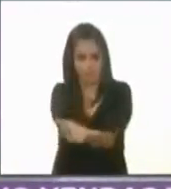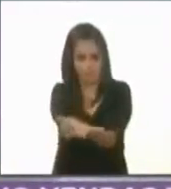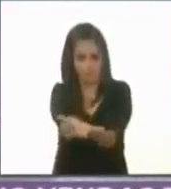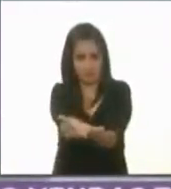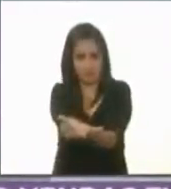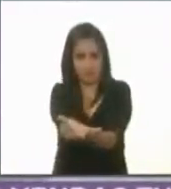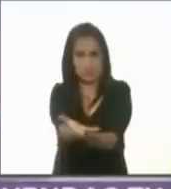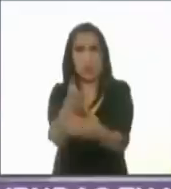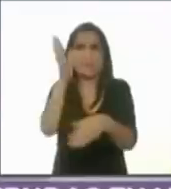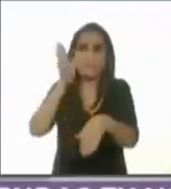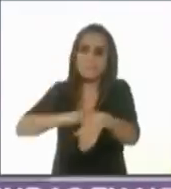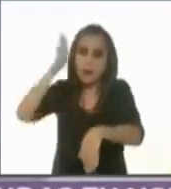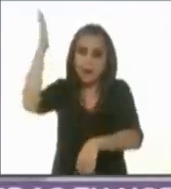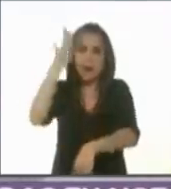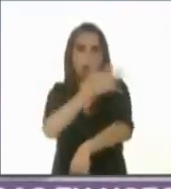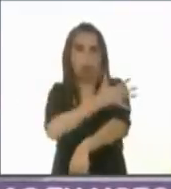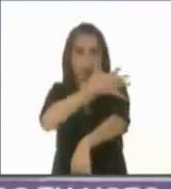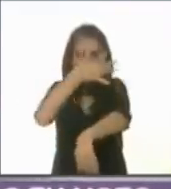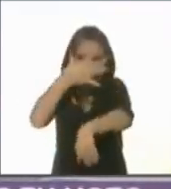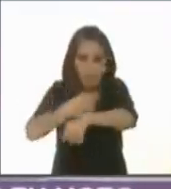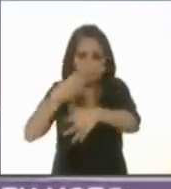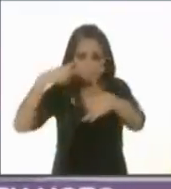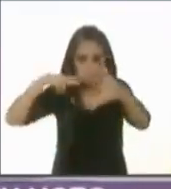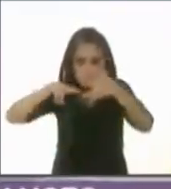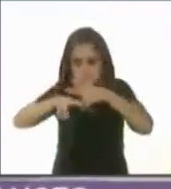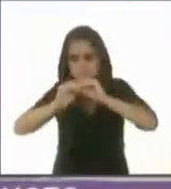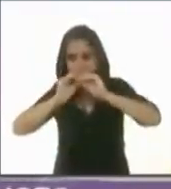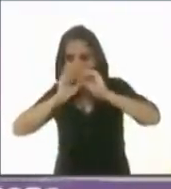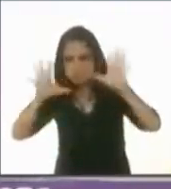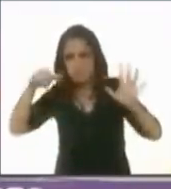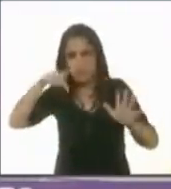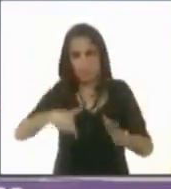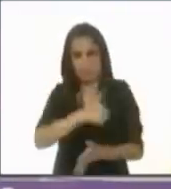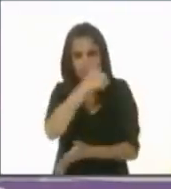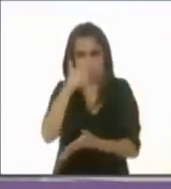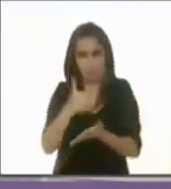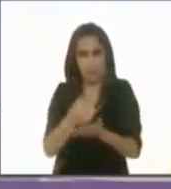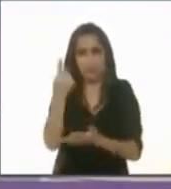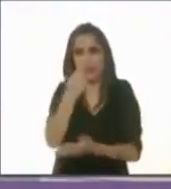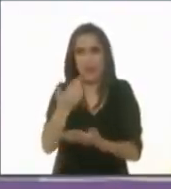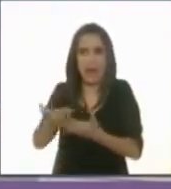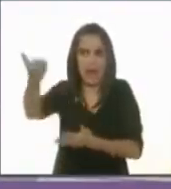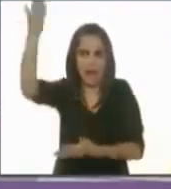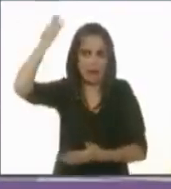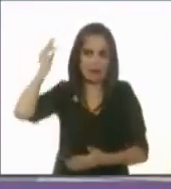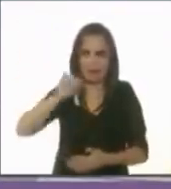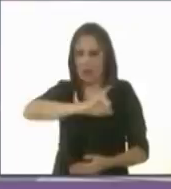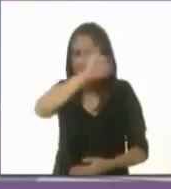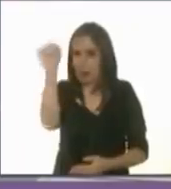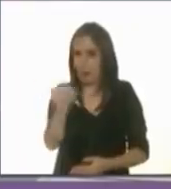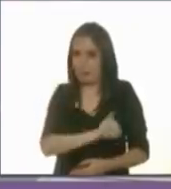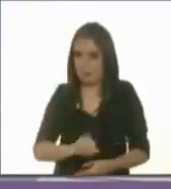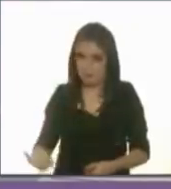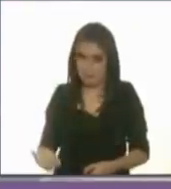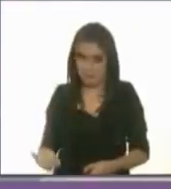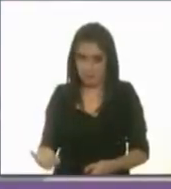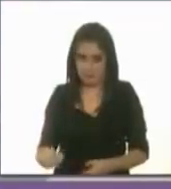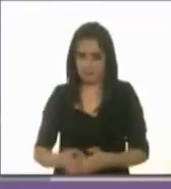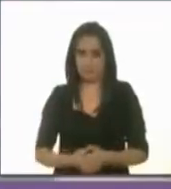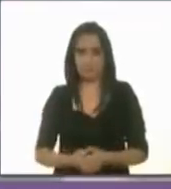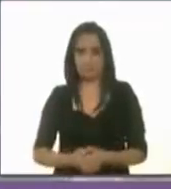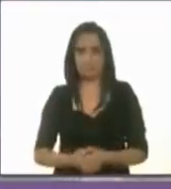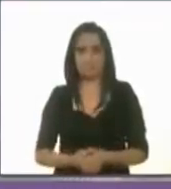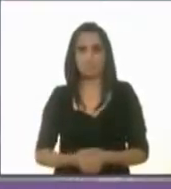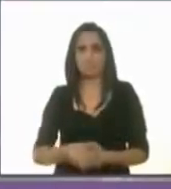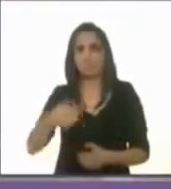ser el más transparente de la ciudad desde que nunca lo ha habido. Nosotros